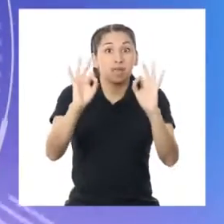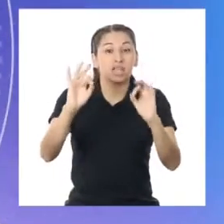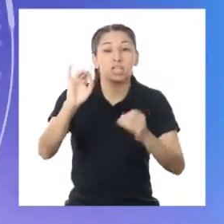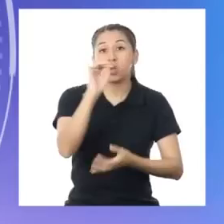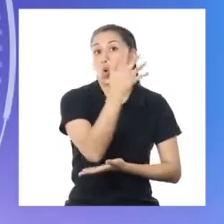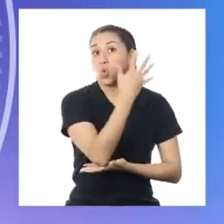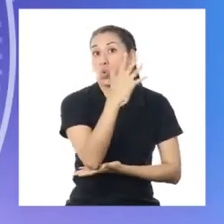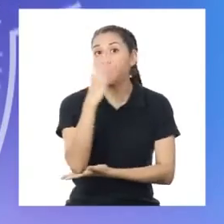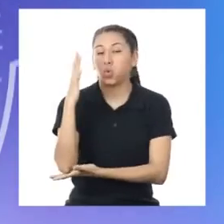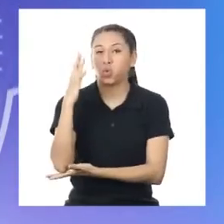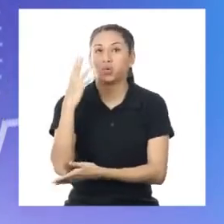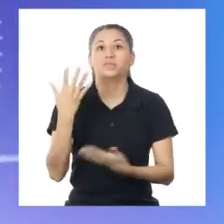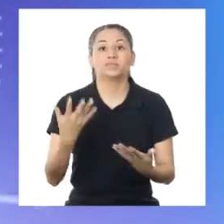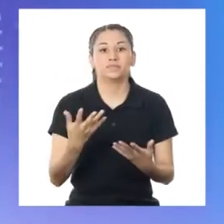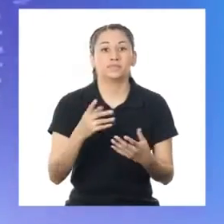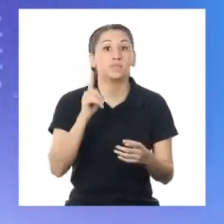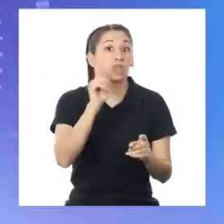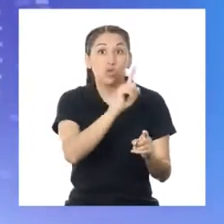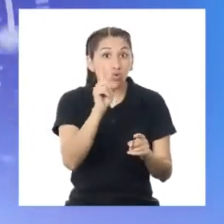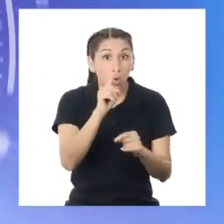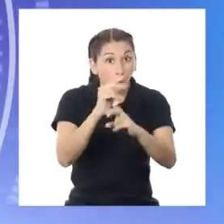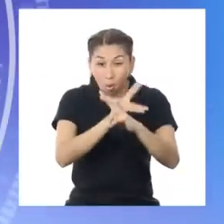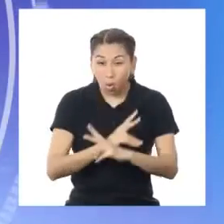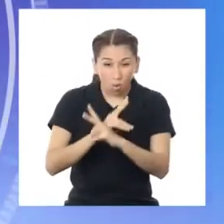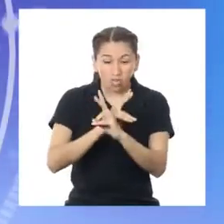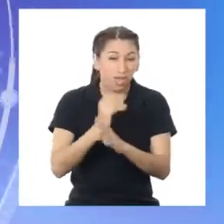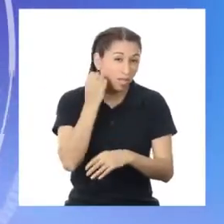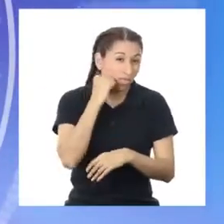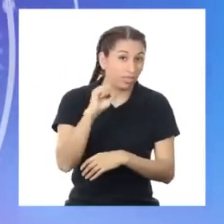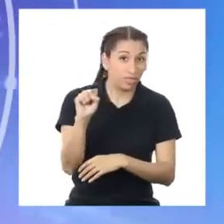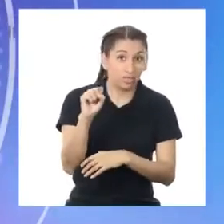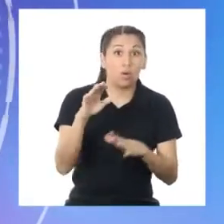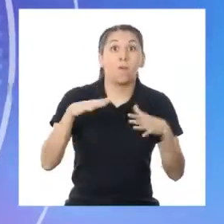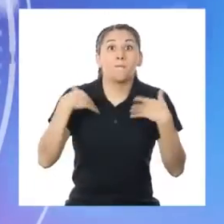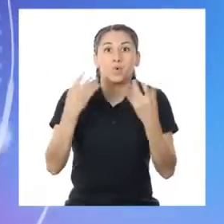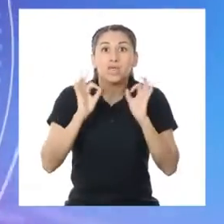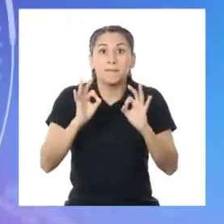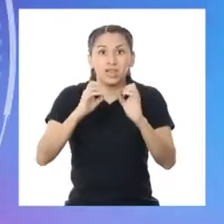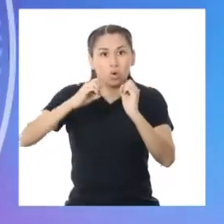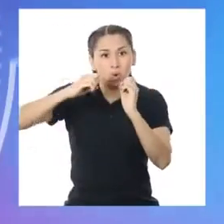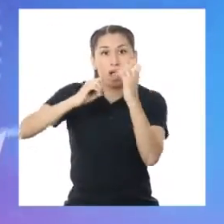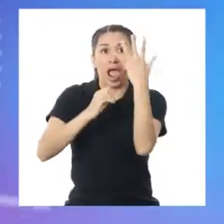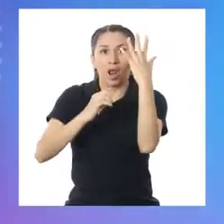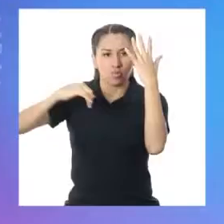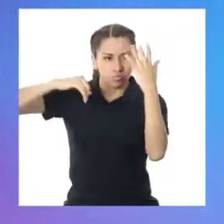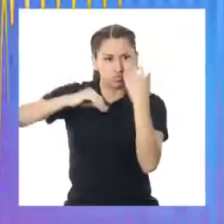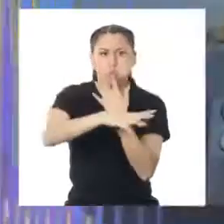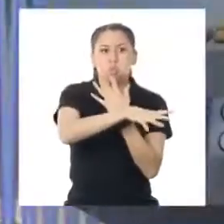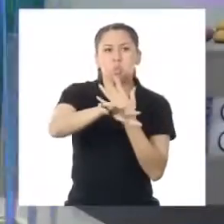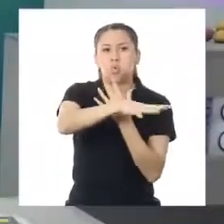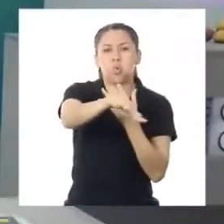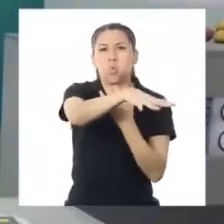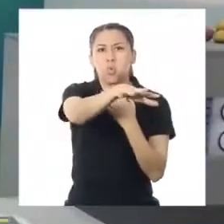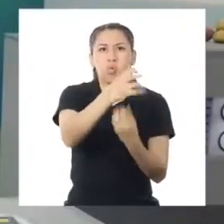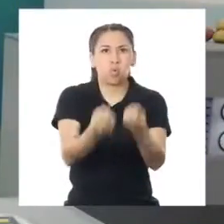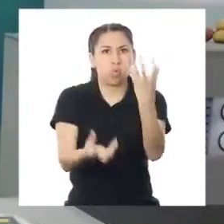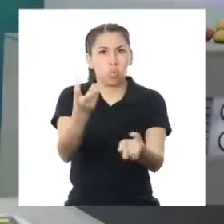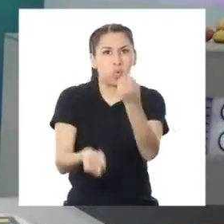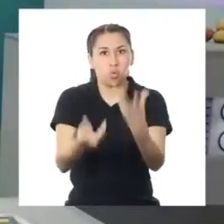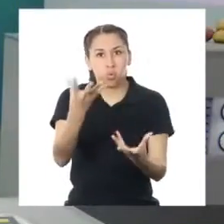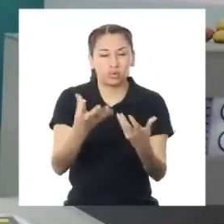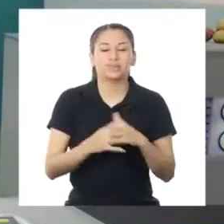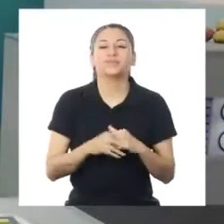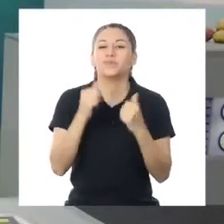forestales! Y si no se hace con cuidado, puede causar deforestación. ¡Muy bien, equipo!